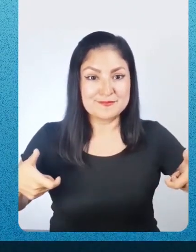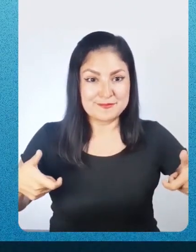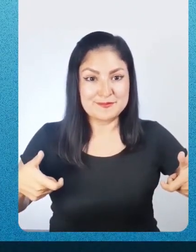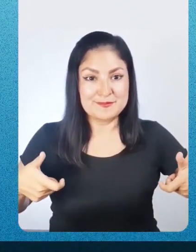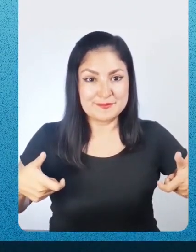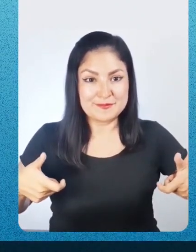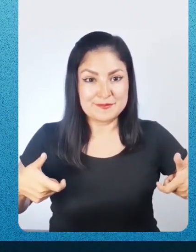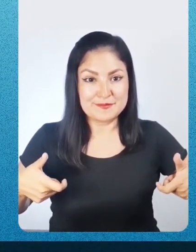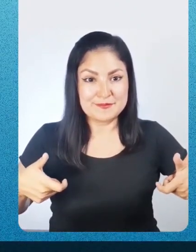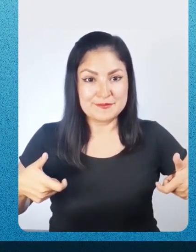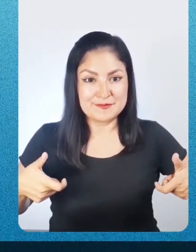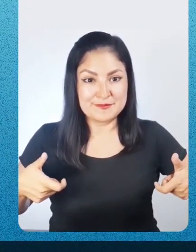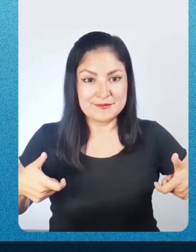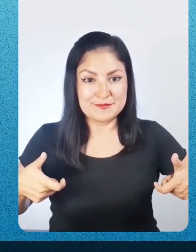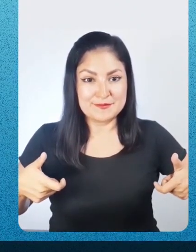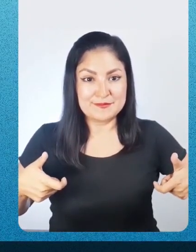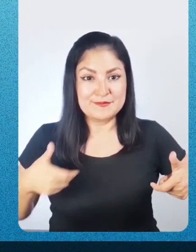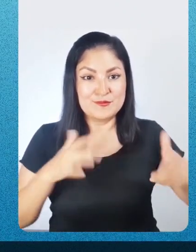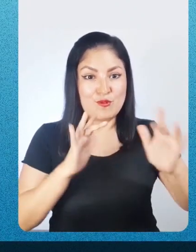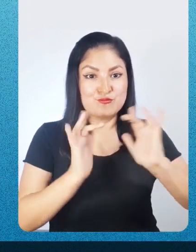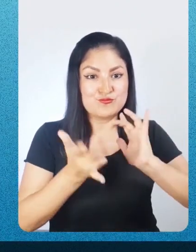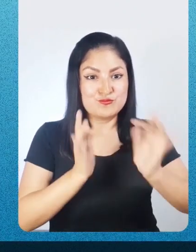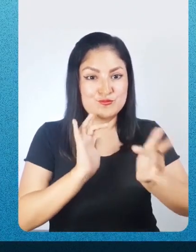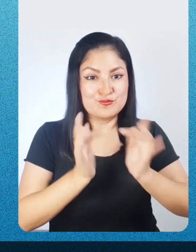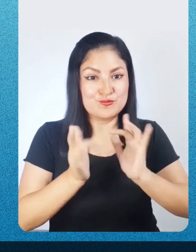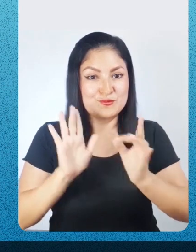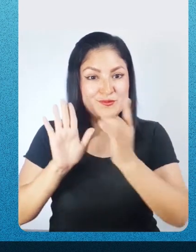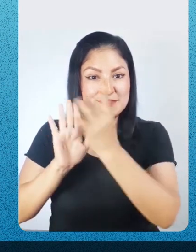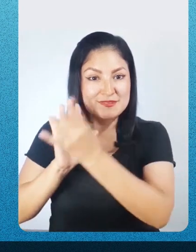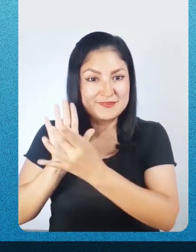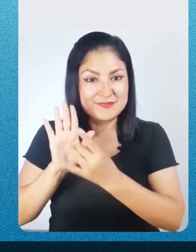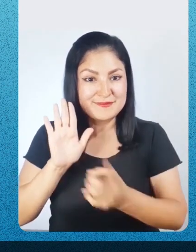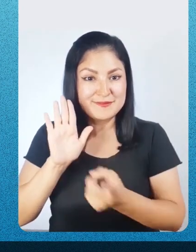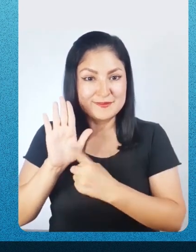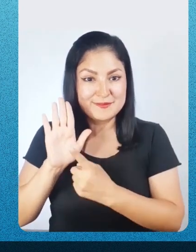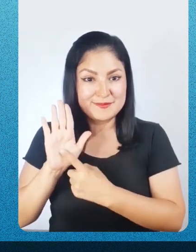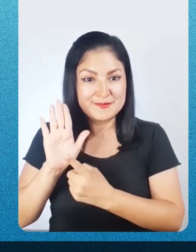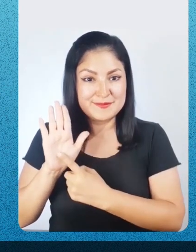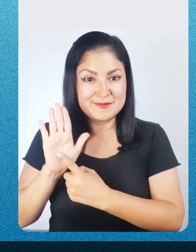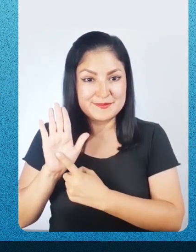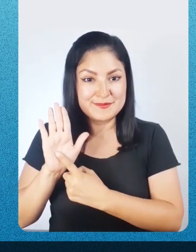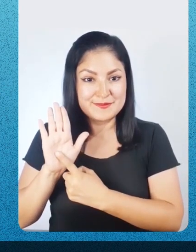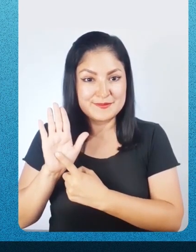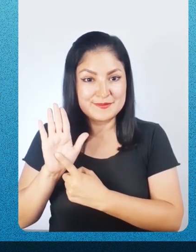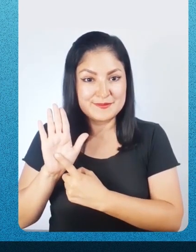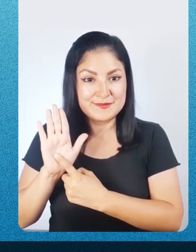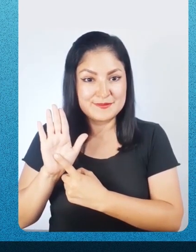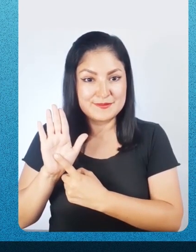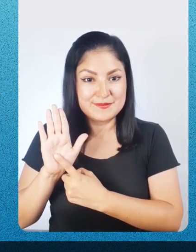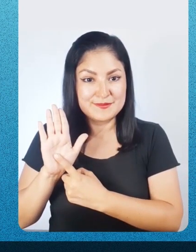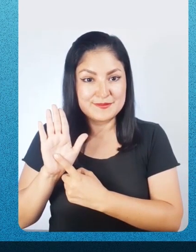.gob.p.indesci y síguenos en nuestras redes sociales.